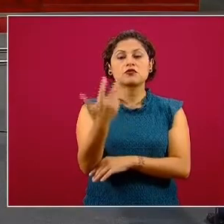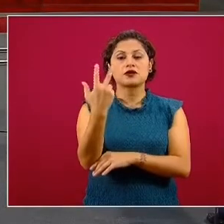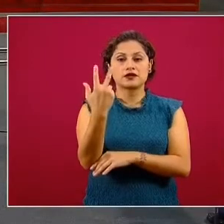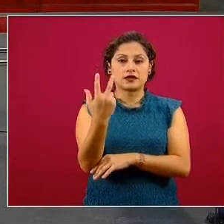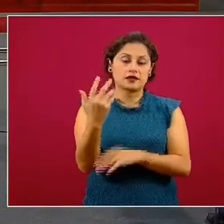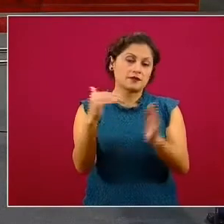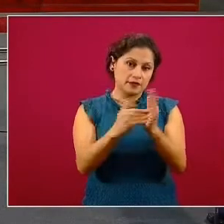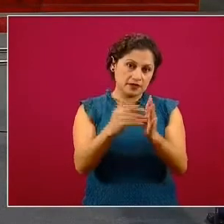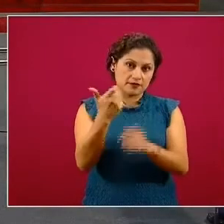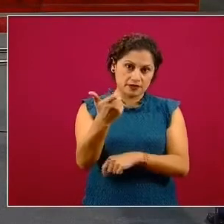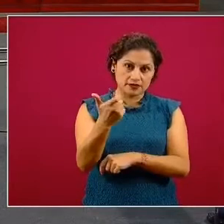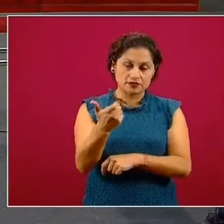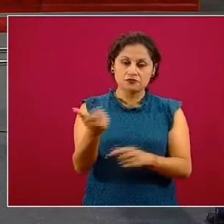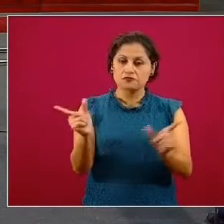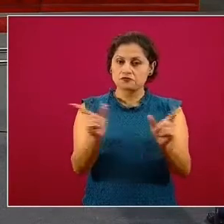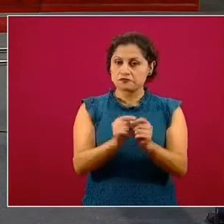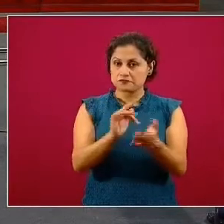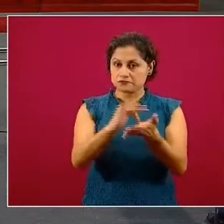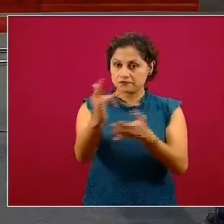todo. Gracias.